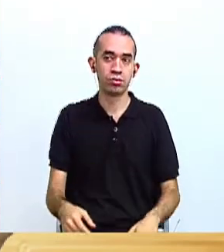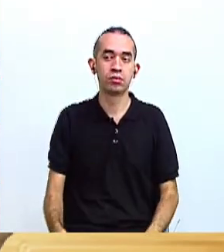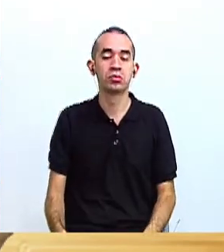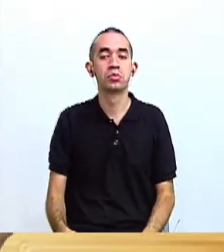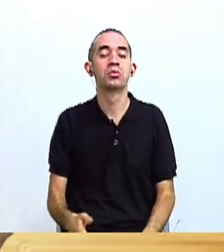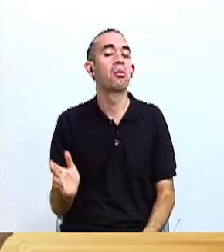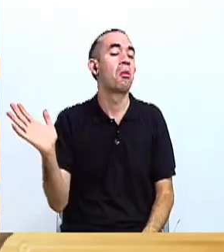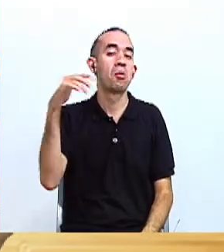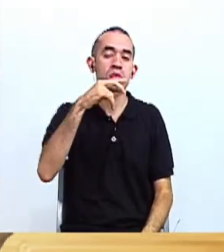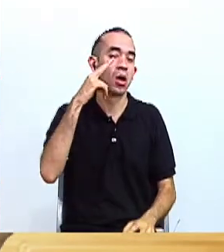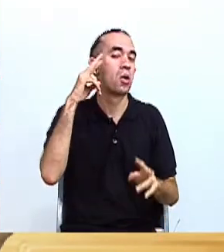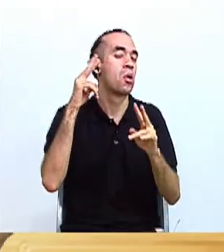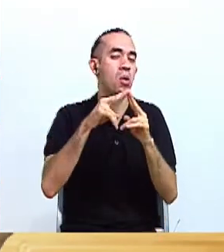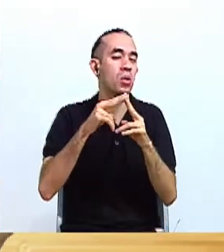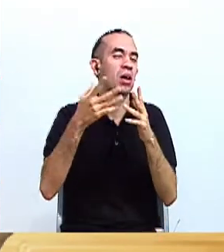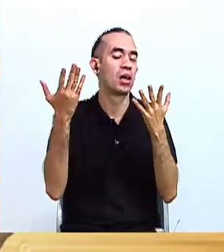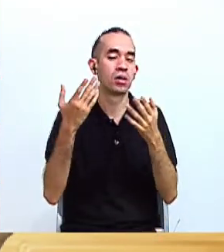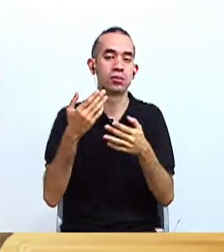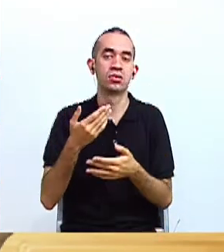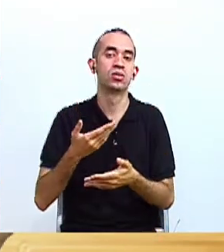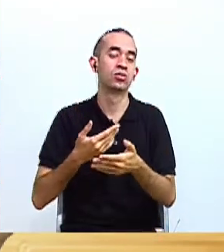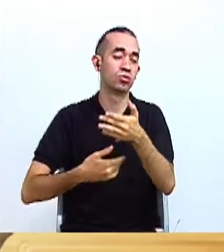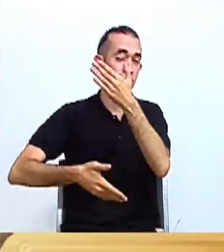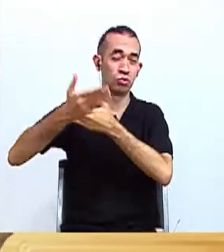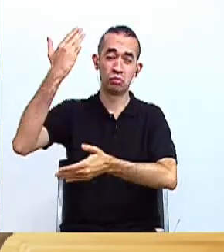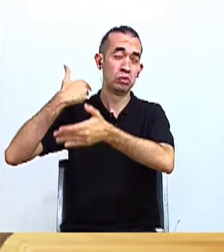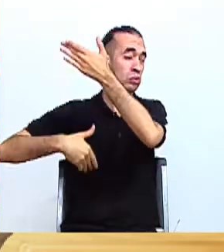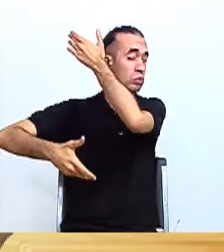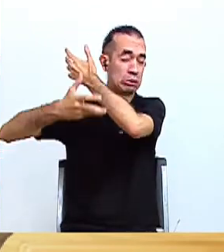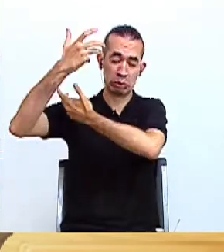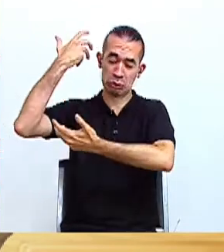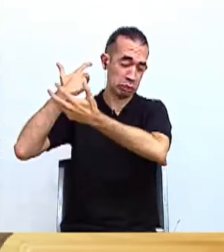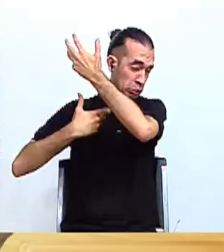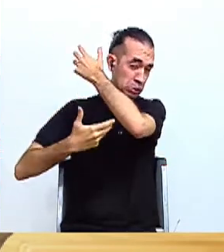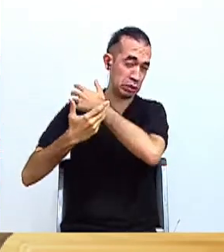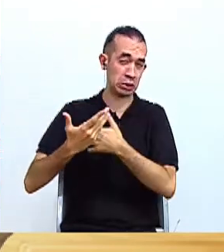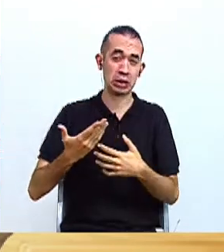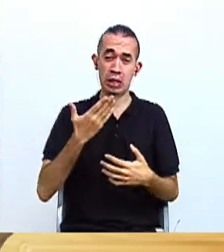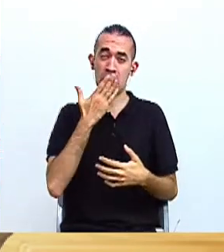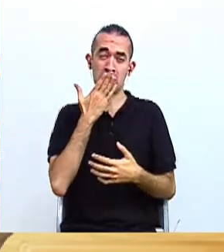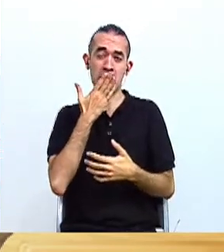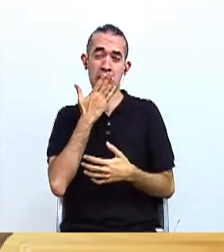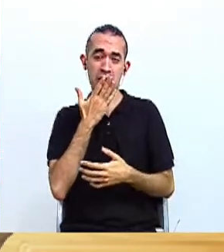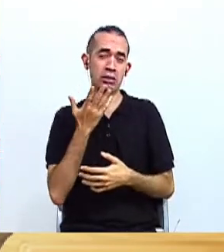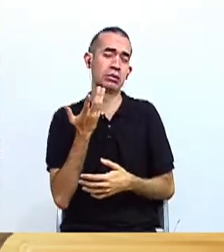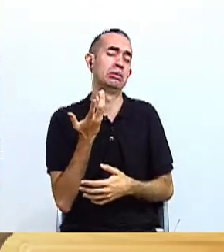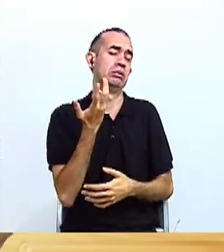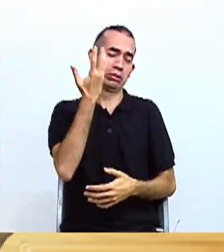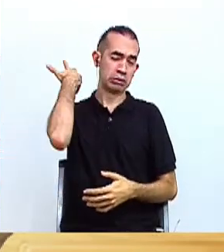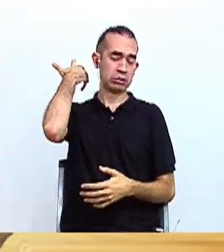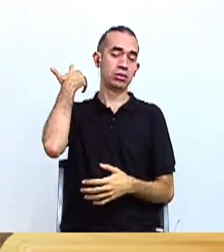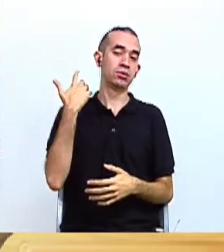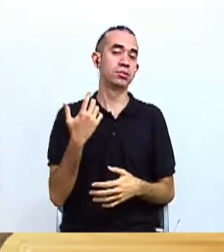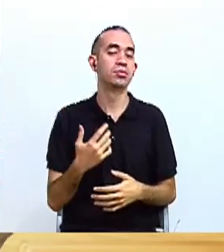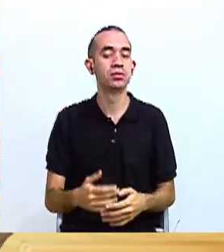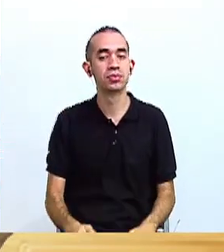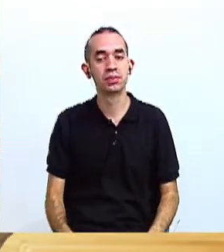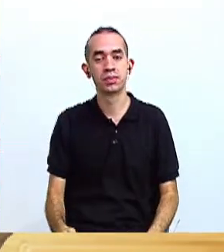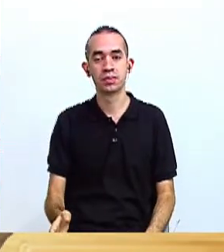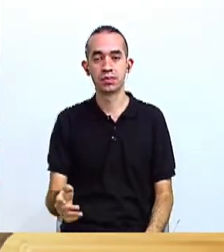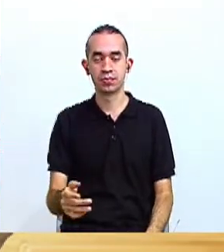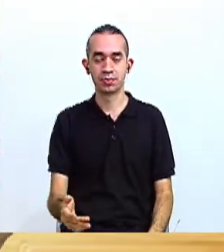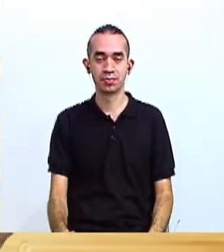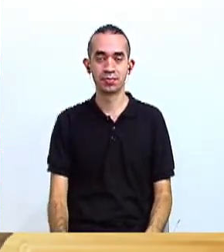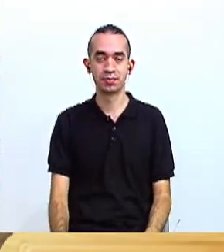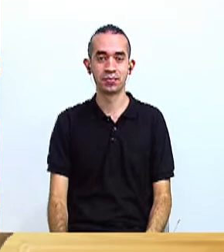conocer la historia precolombina de nuestro país, la historia de nuestros antepasados, la historia de nuestros